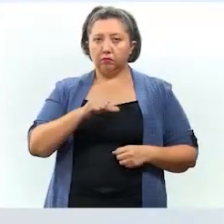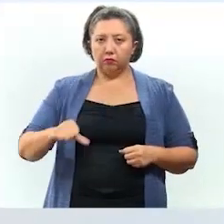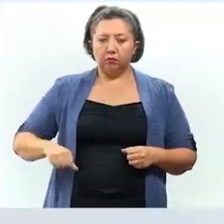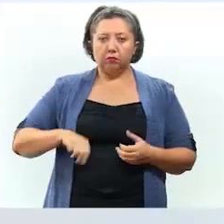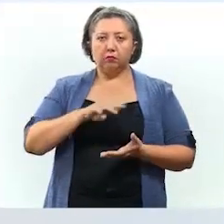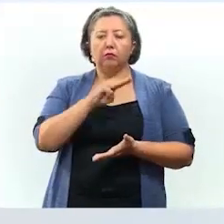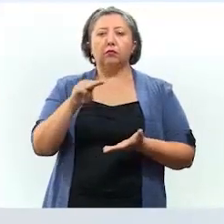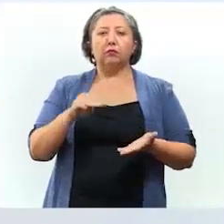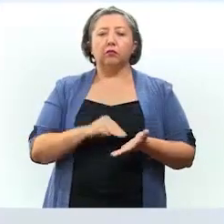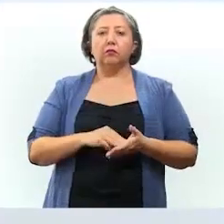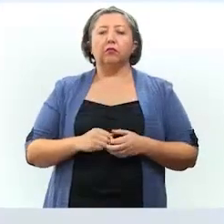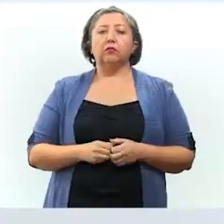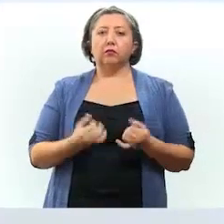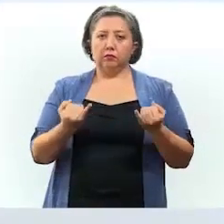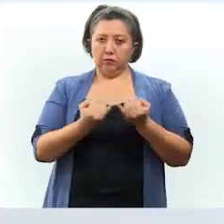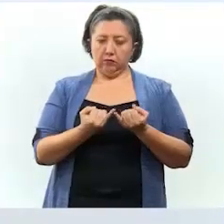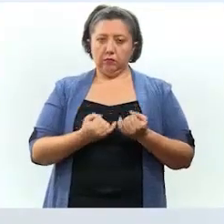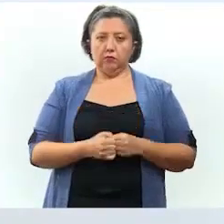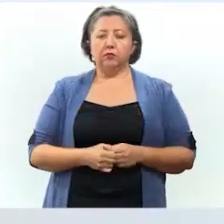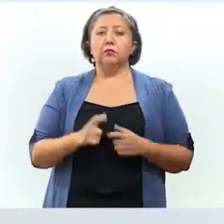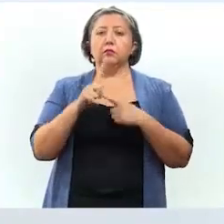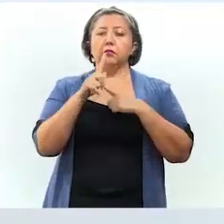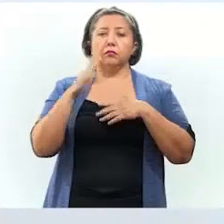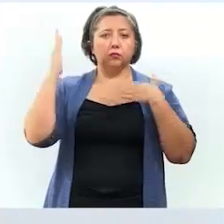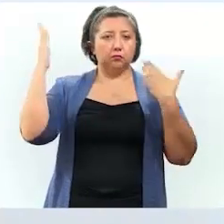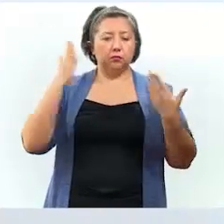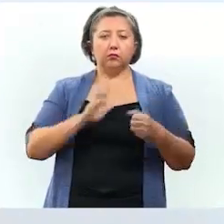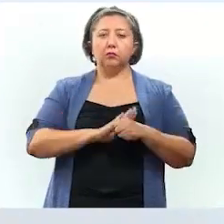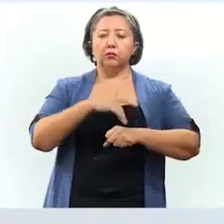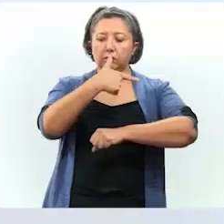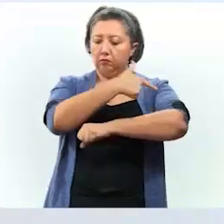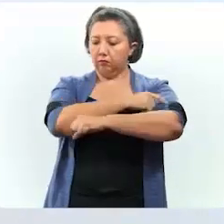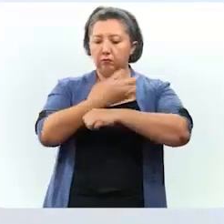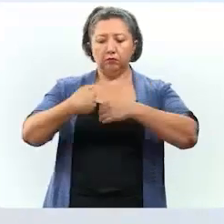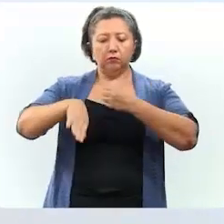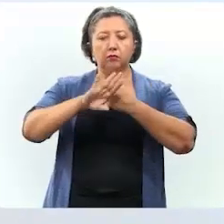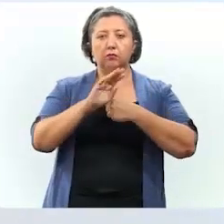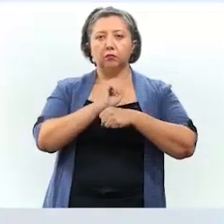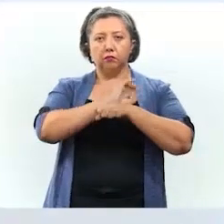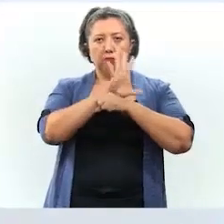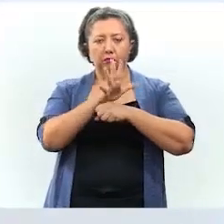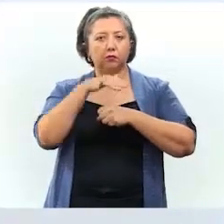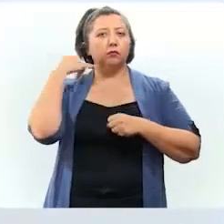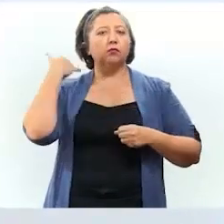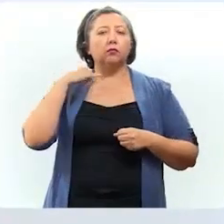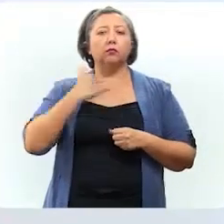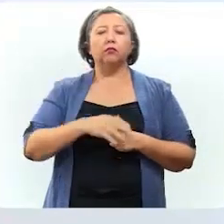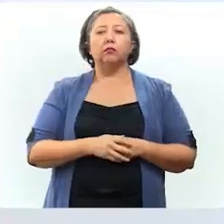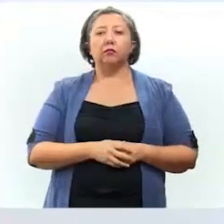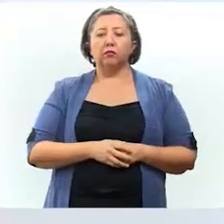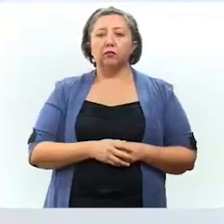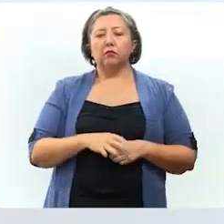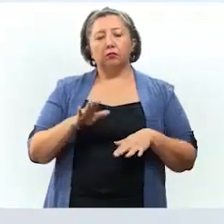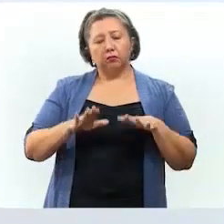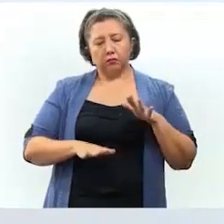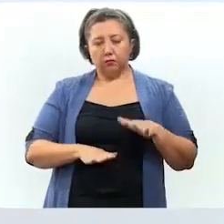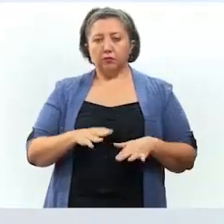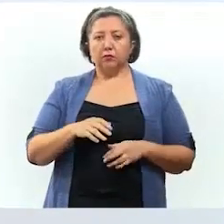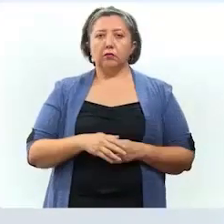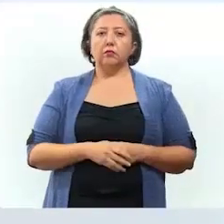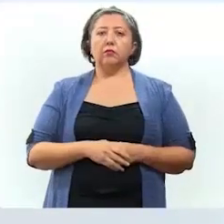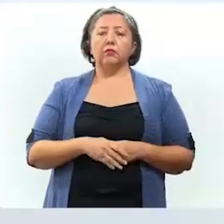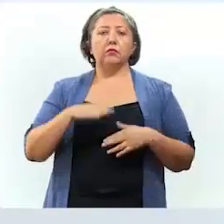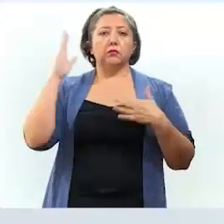Ayuntamiento de Mérida. Igualmente, continúan llegando más vacunas contra el coronavirus a Yucatán y en ocasiones